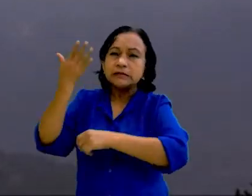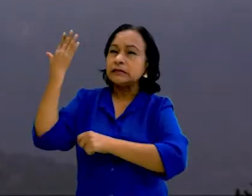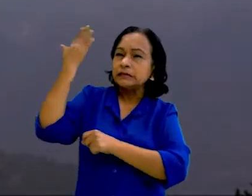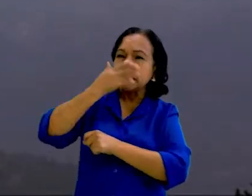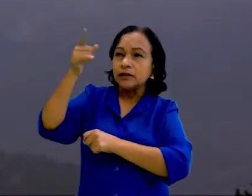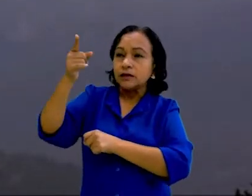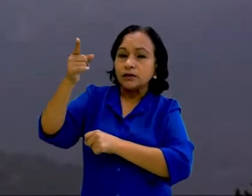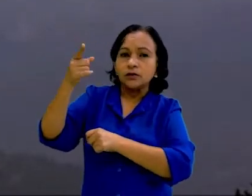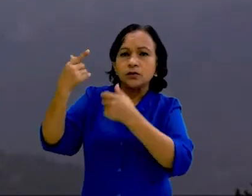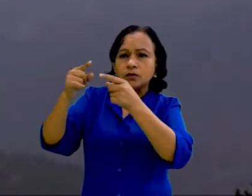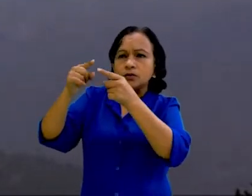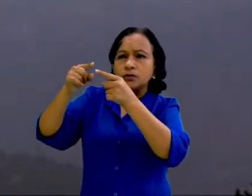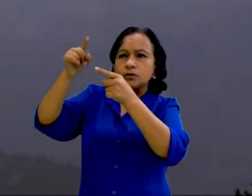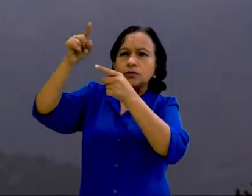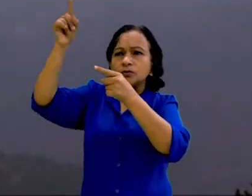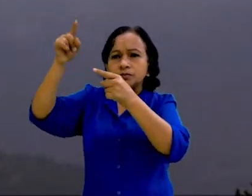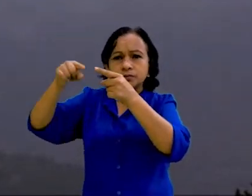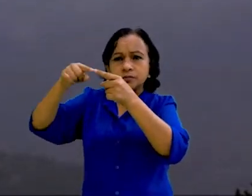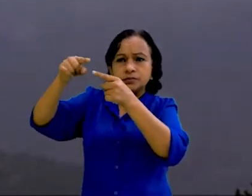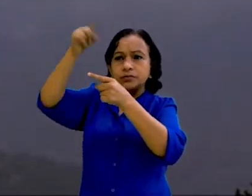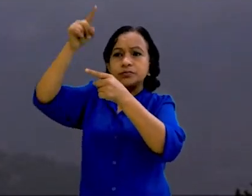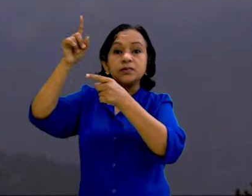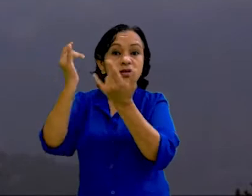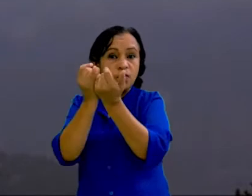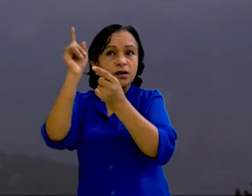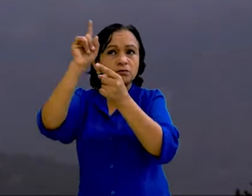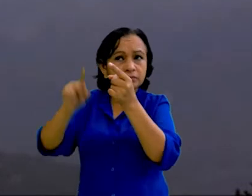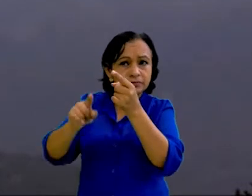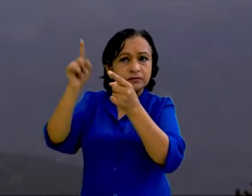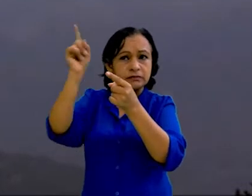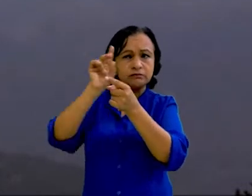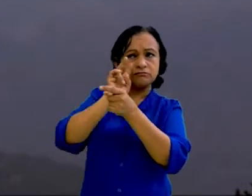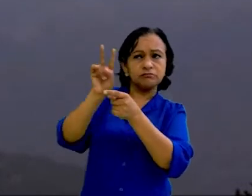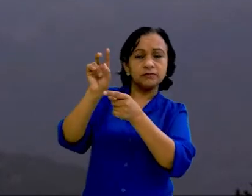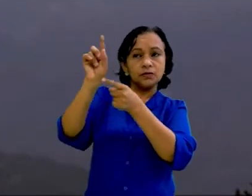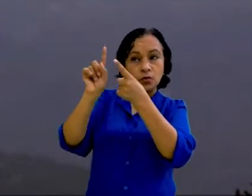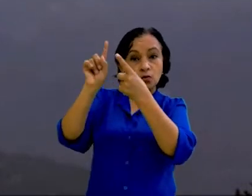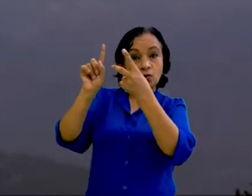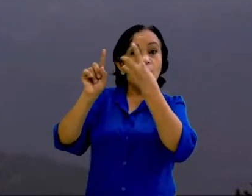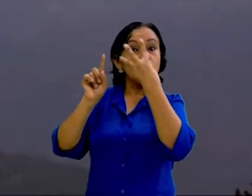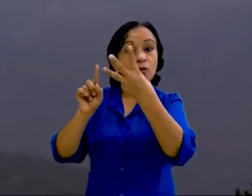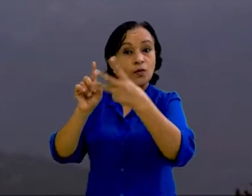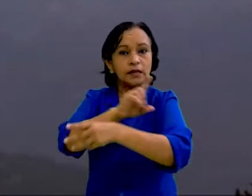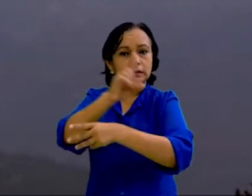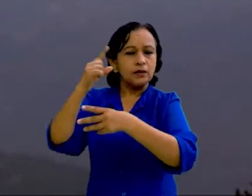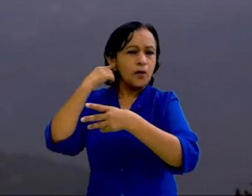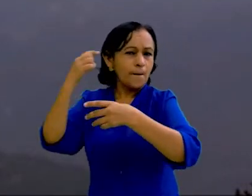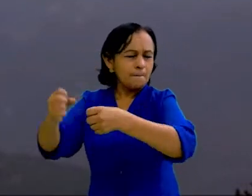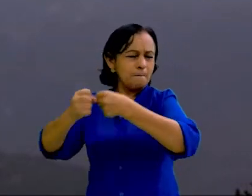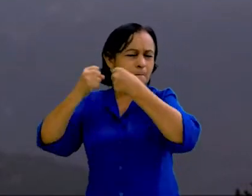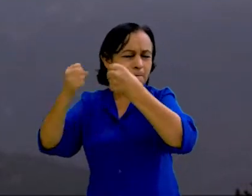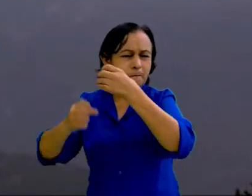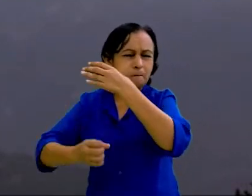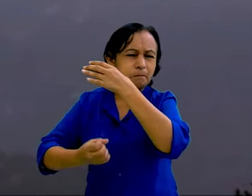cual, destellaban culebrinas de fuego a manera de rayos. Al tercer día, los estampidos llegaron a